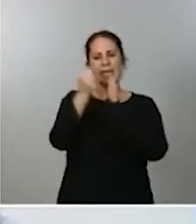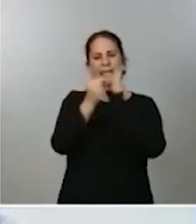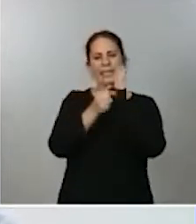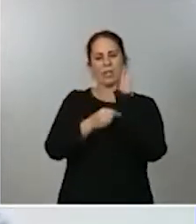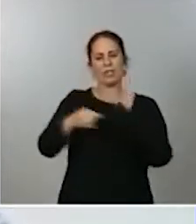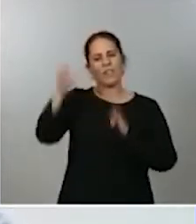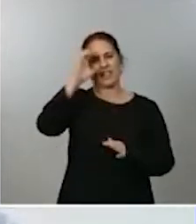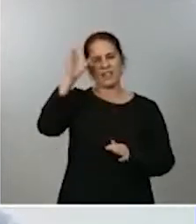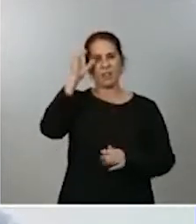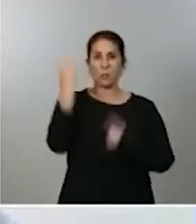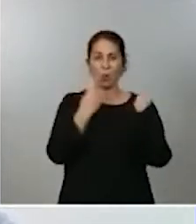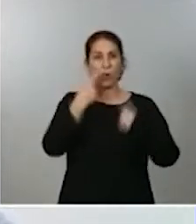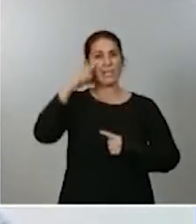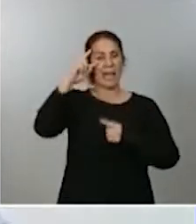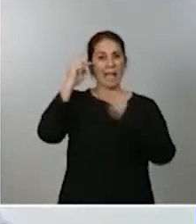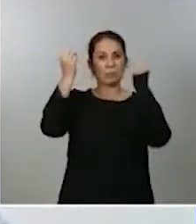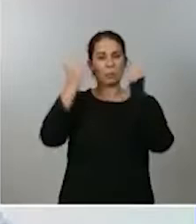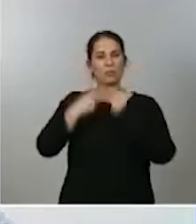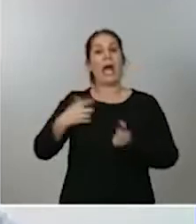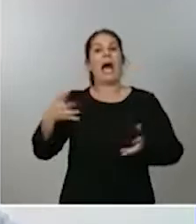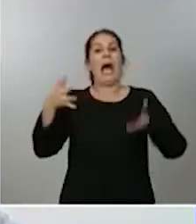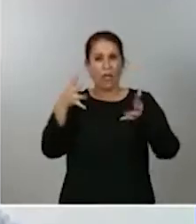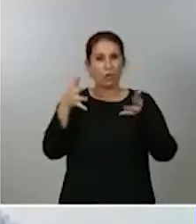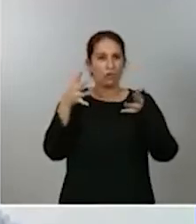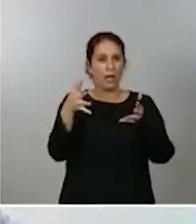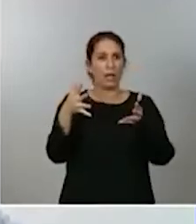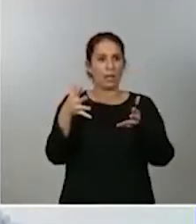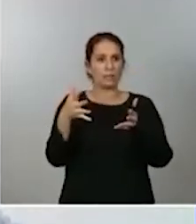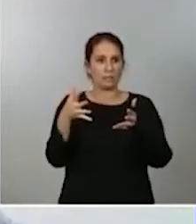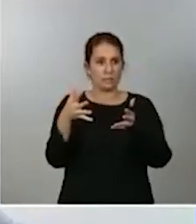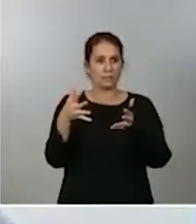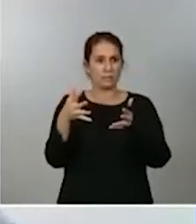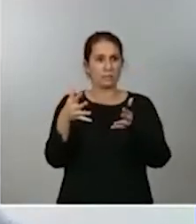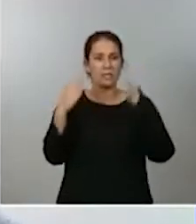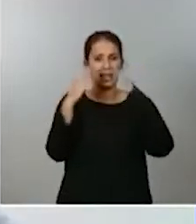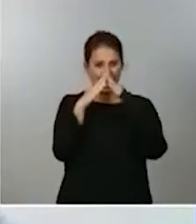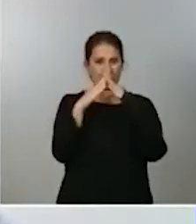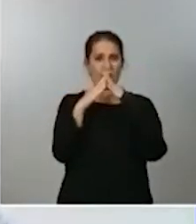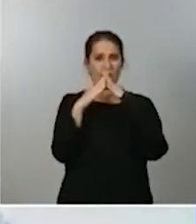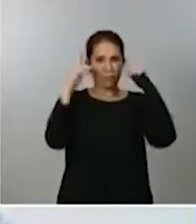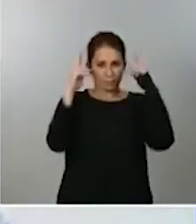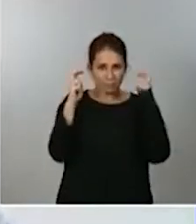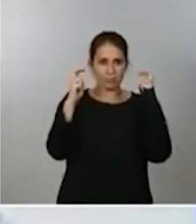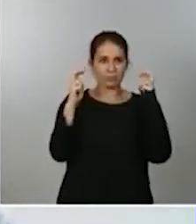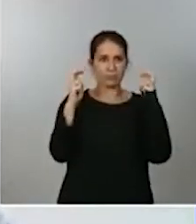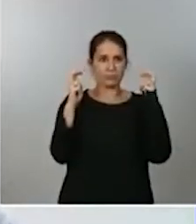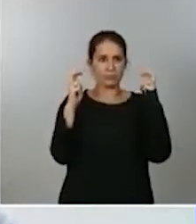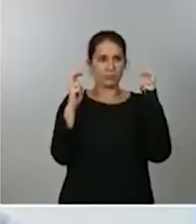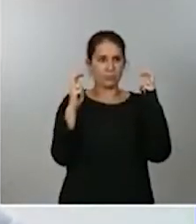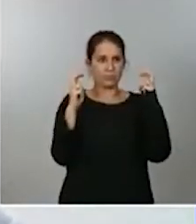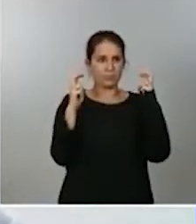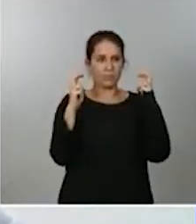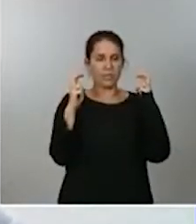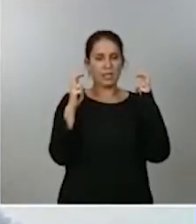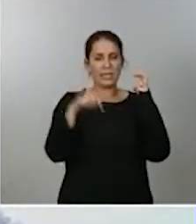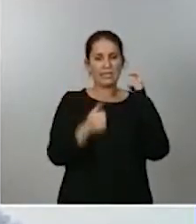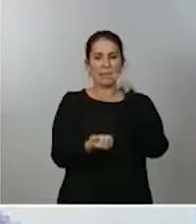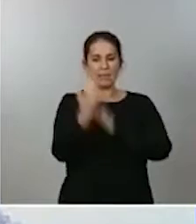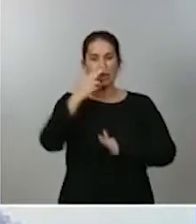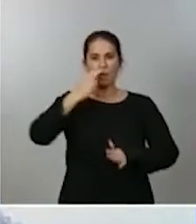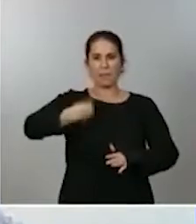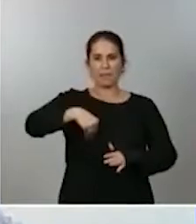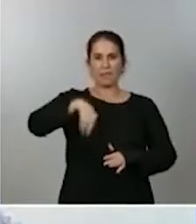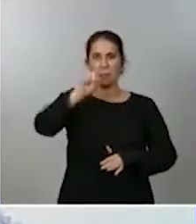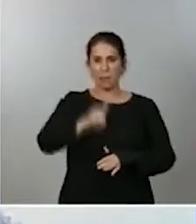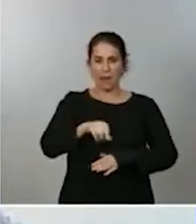expertos que están aconsejando que España se confine domiciliariamente. Y esta mañana la vicepresidenta primera del Gobierno ha dado una